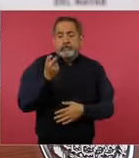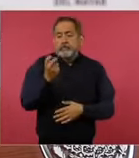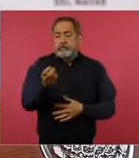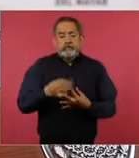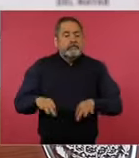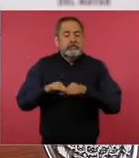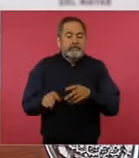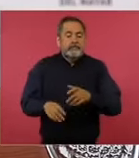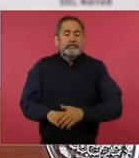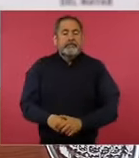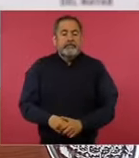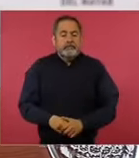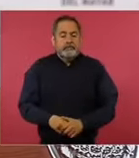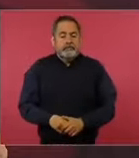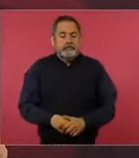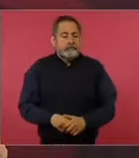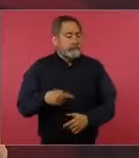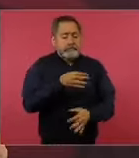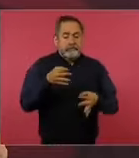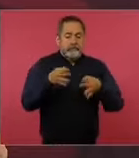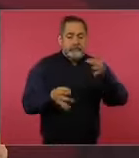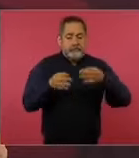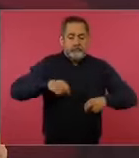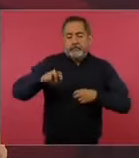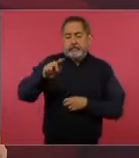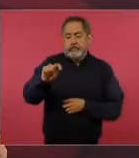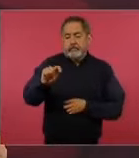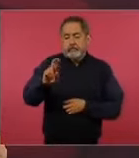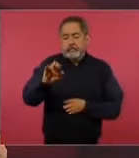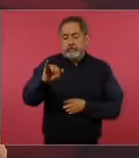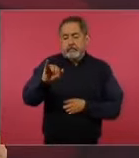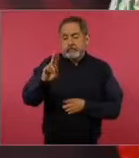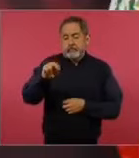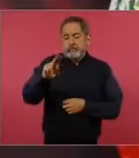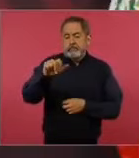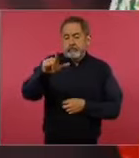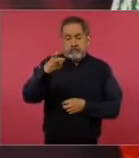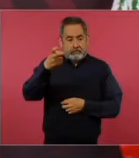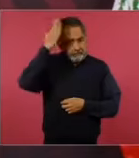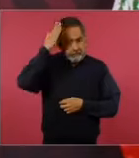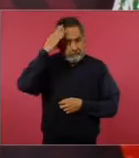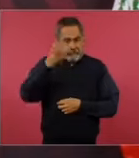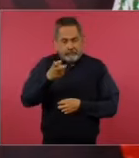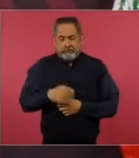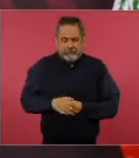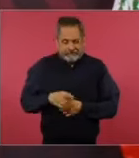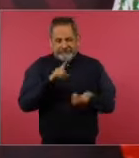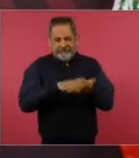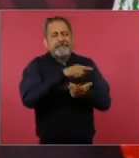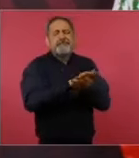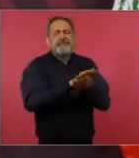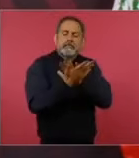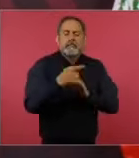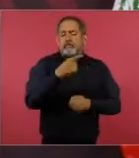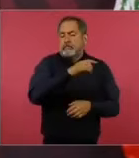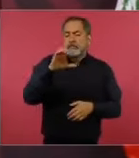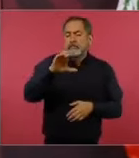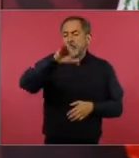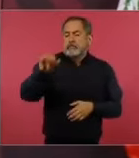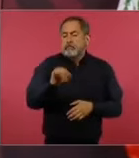el tribunal, o sea, el consejo de la adjudicatoria,